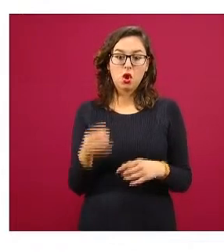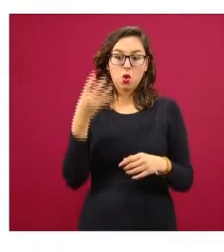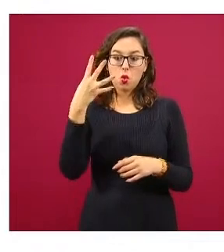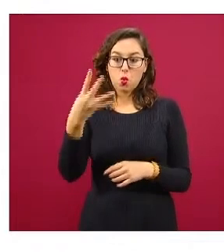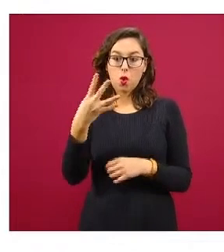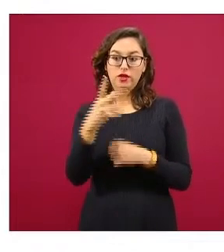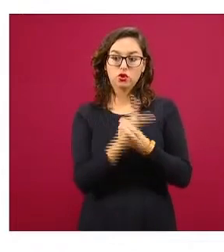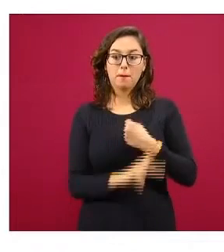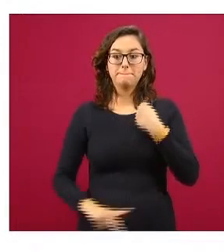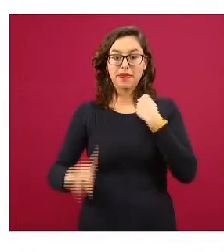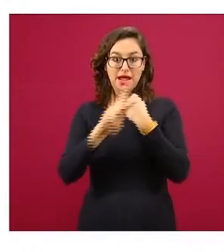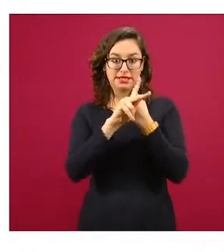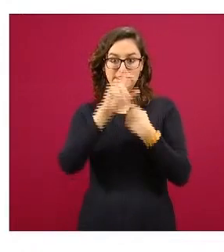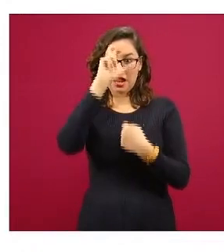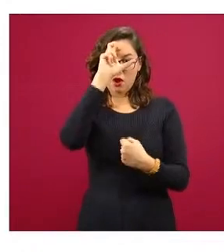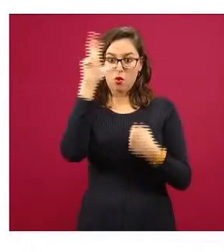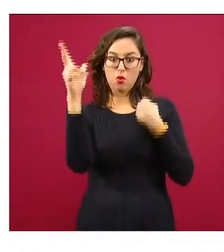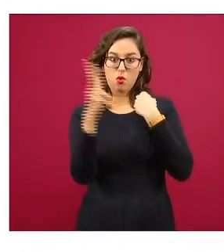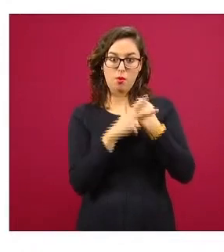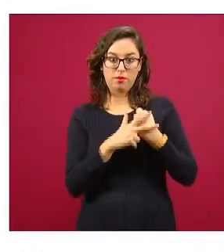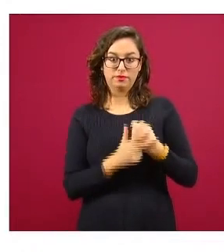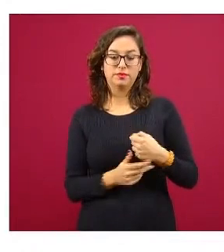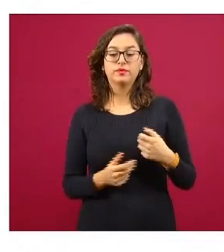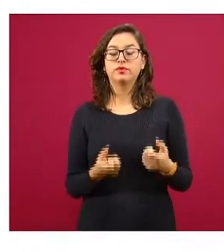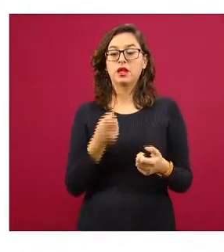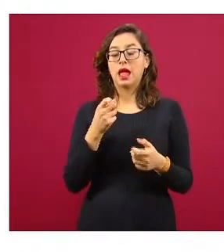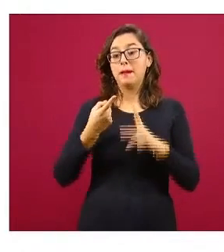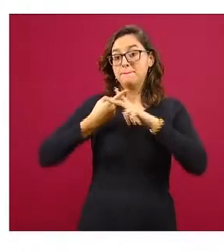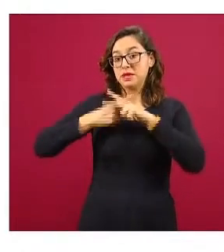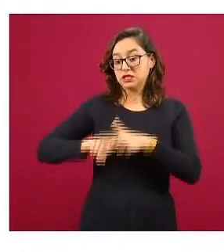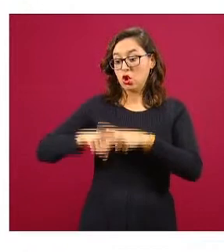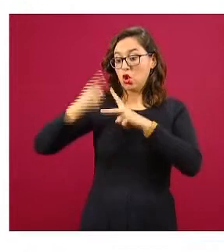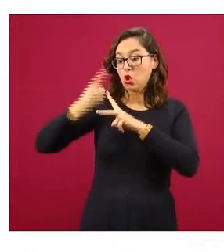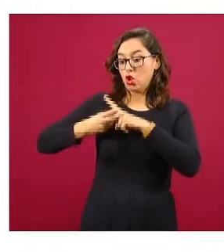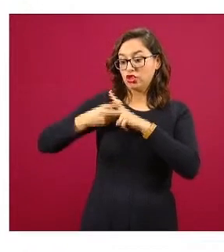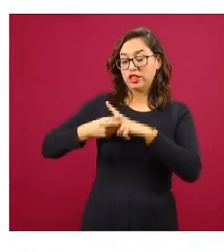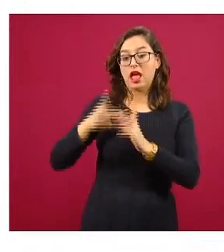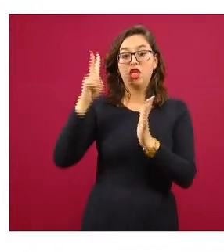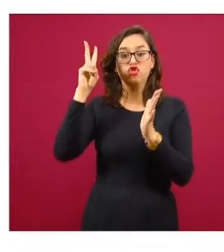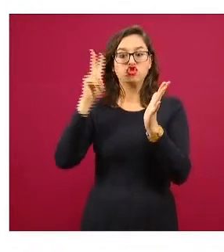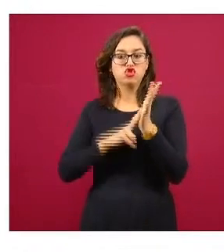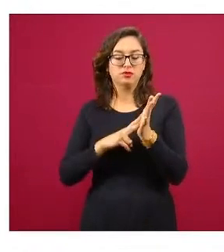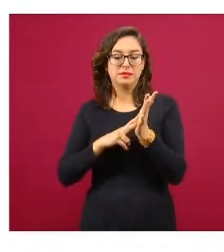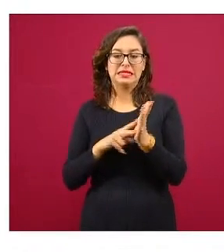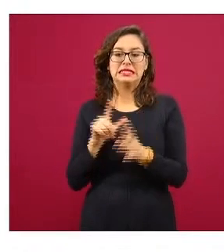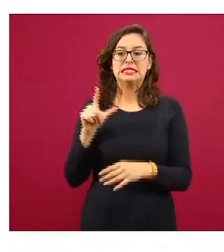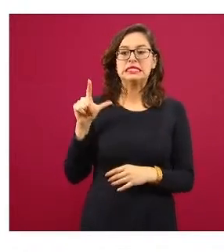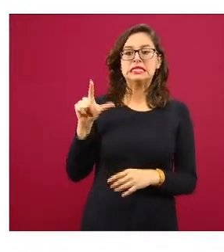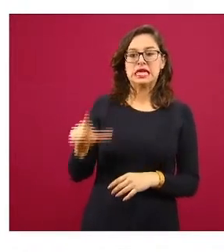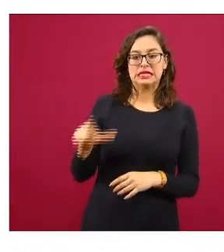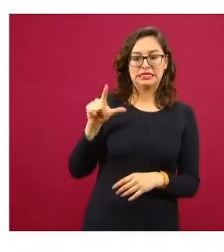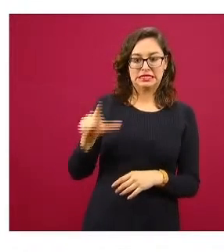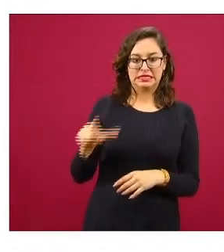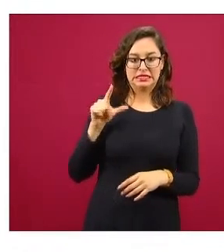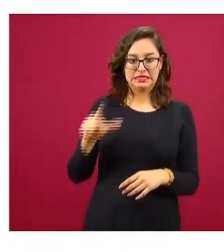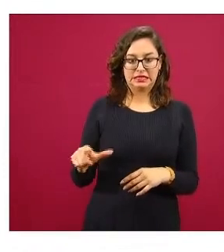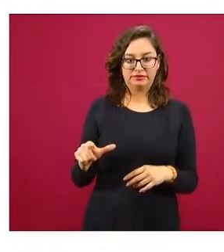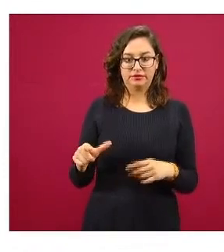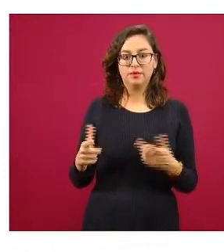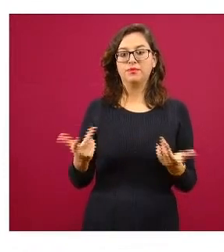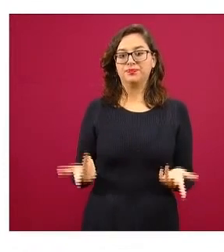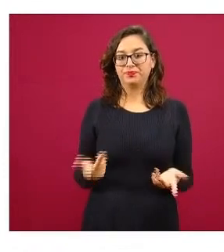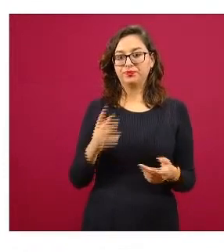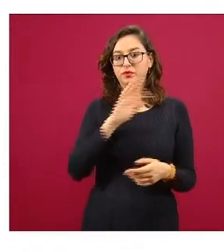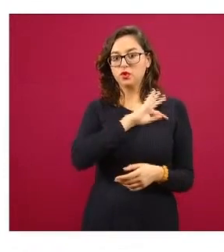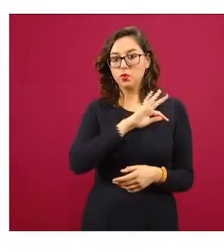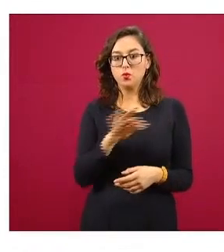países europeos. Ustedes pueden ver desde el 2017 y hay una línea roja ahí que finalmente y una gris